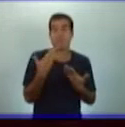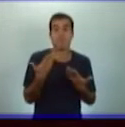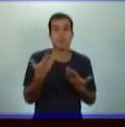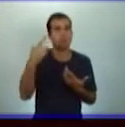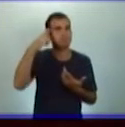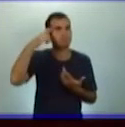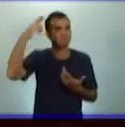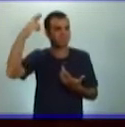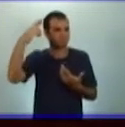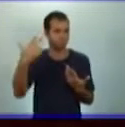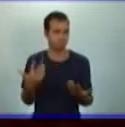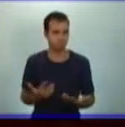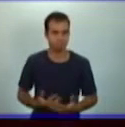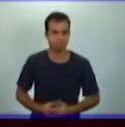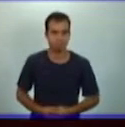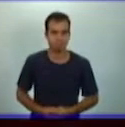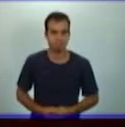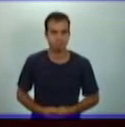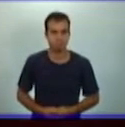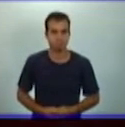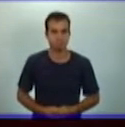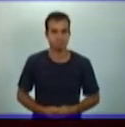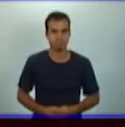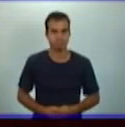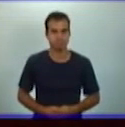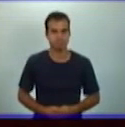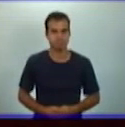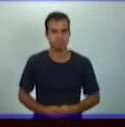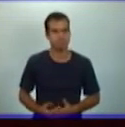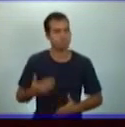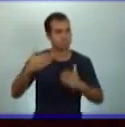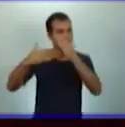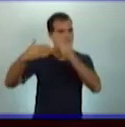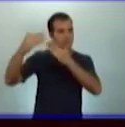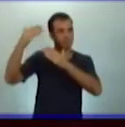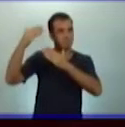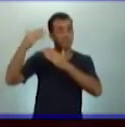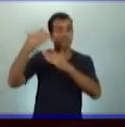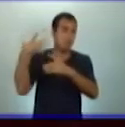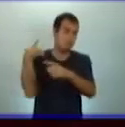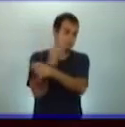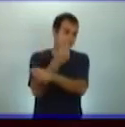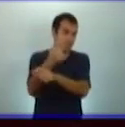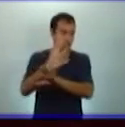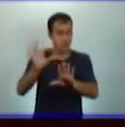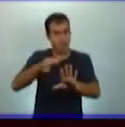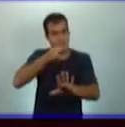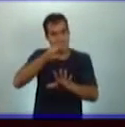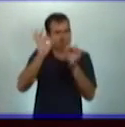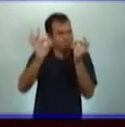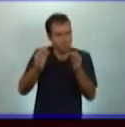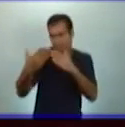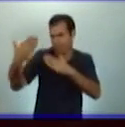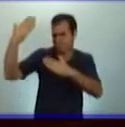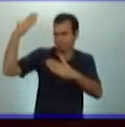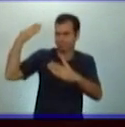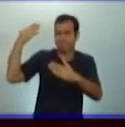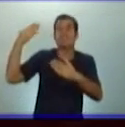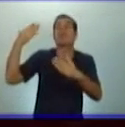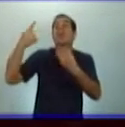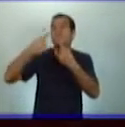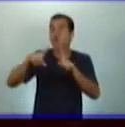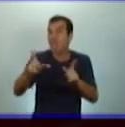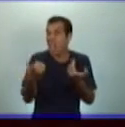algo que el maestro puede haber trabajado también y es que la